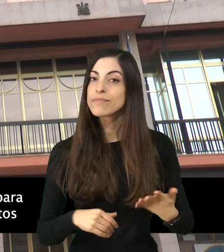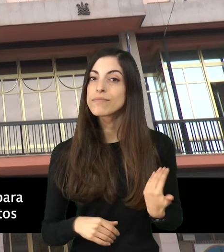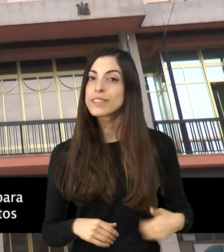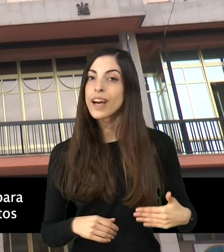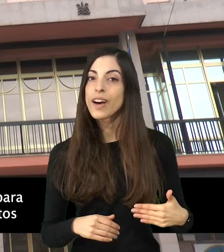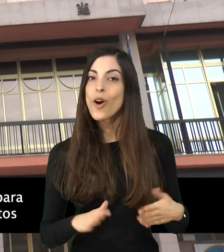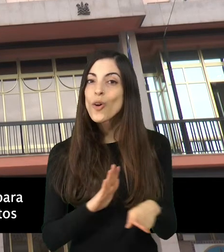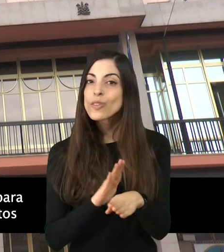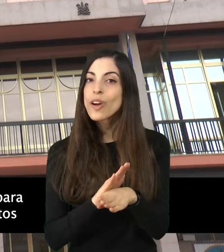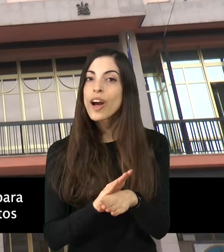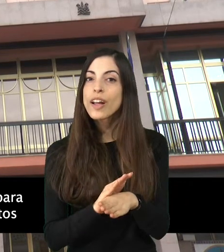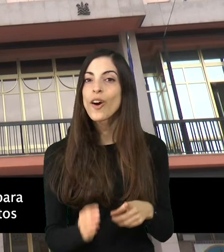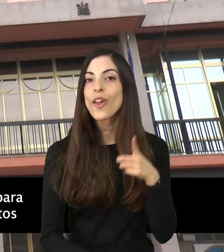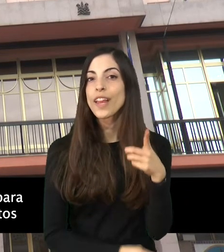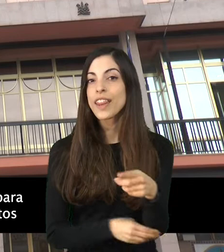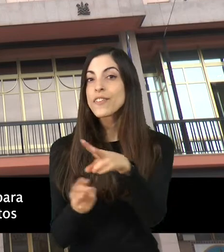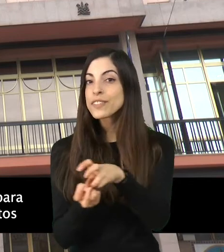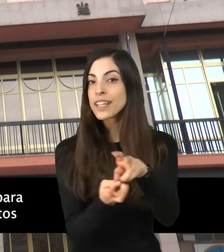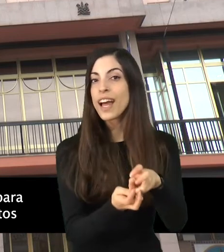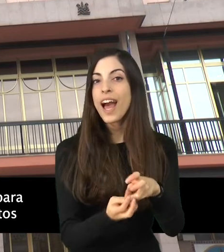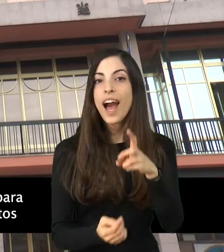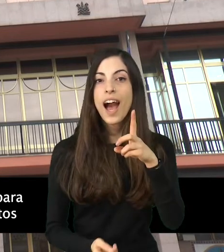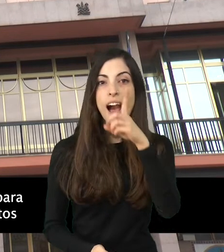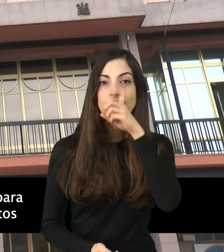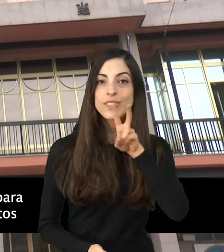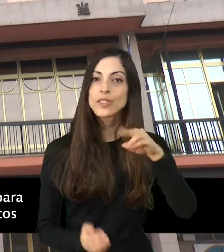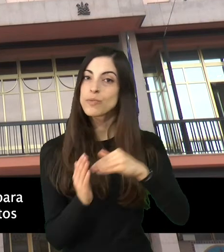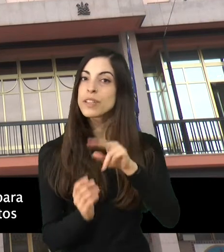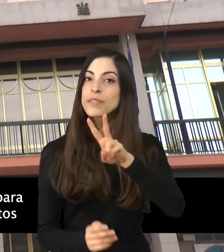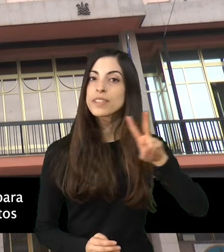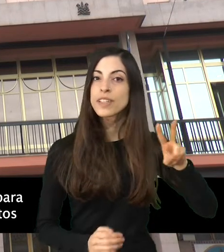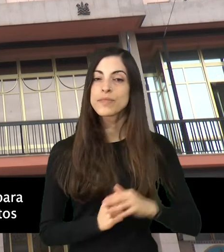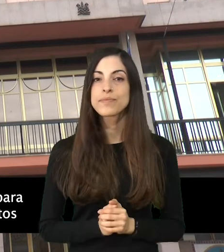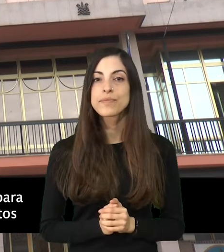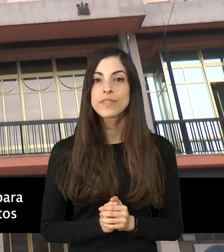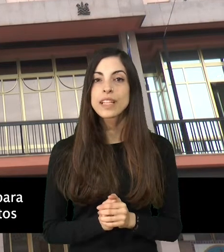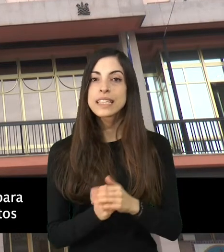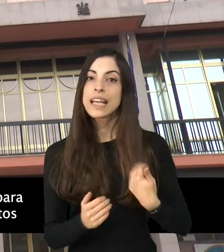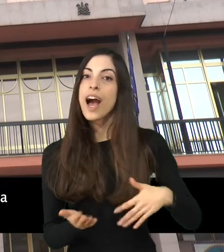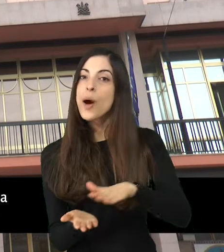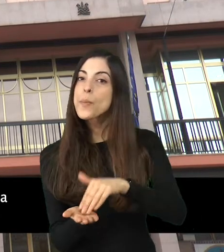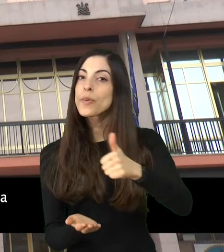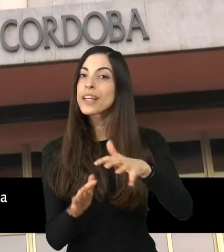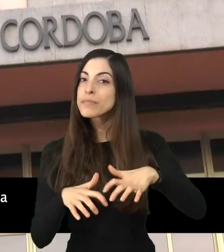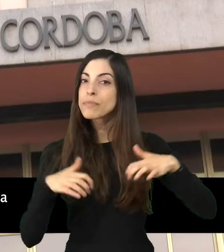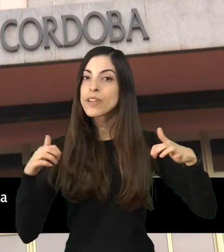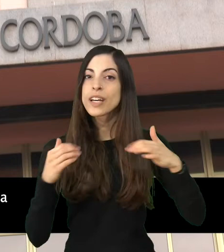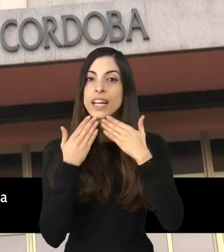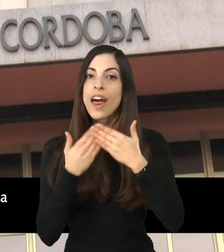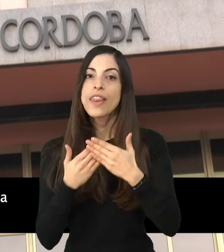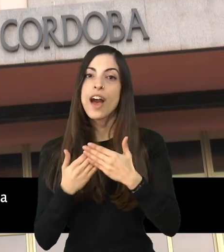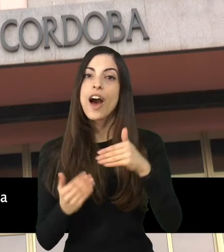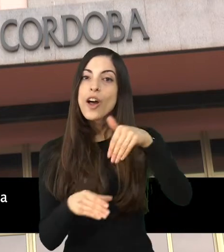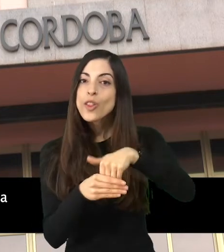Finalmente han salido adelante las ordenanzas fiscales para el año 2022 que fueron aprobadas en pleno con los votos favorables de PP,